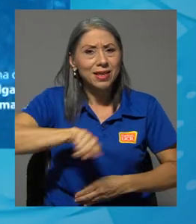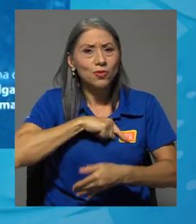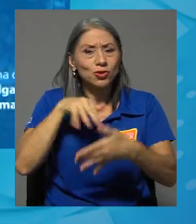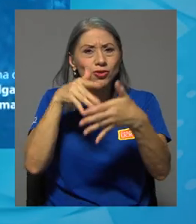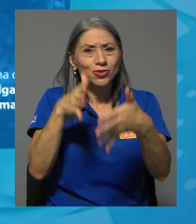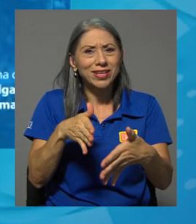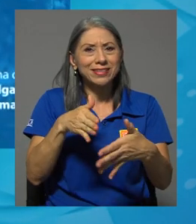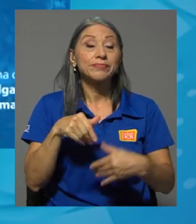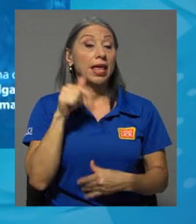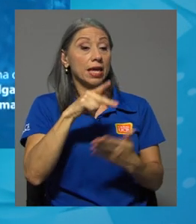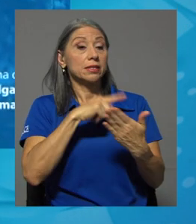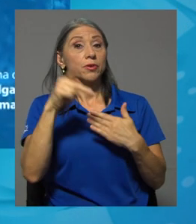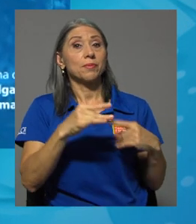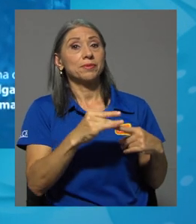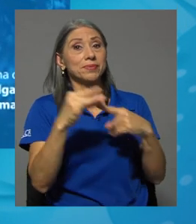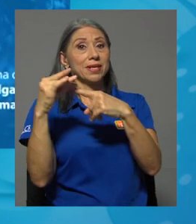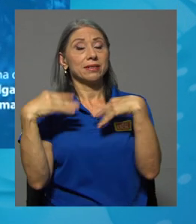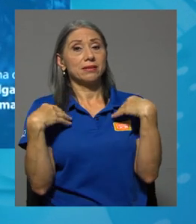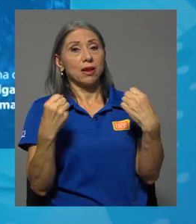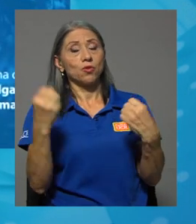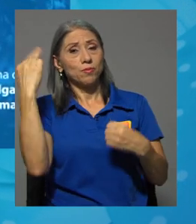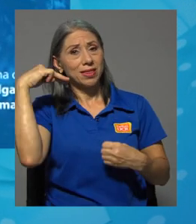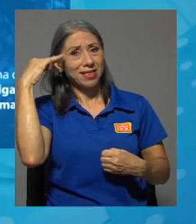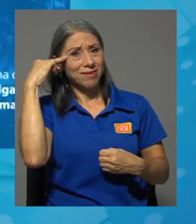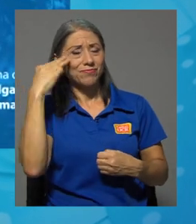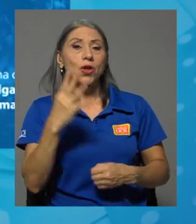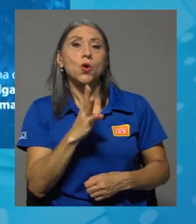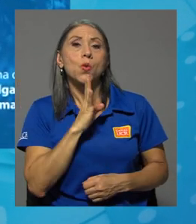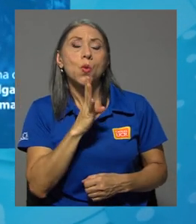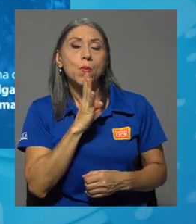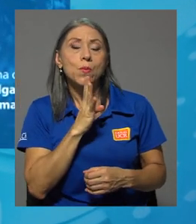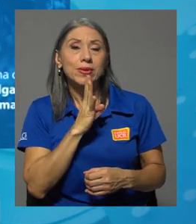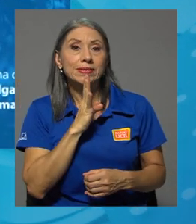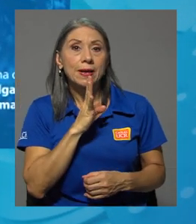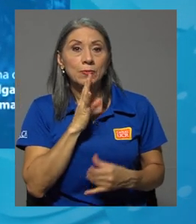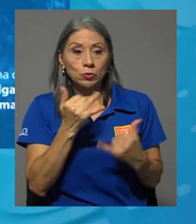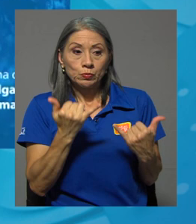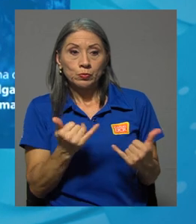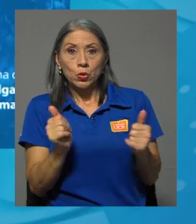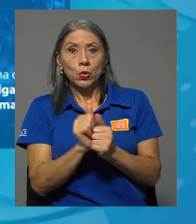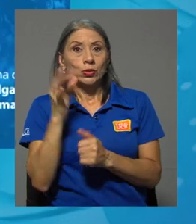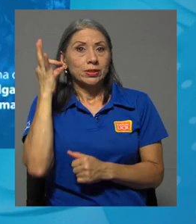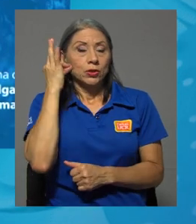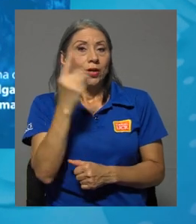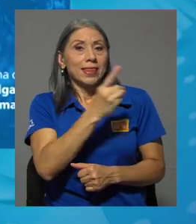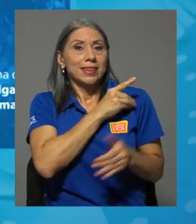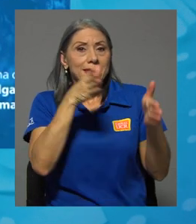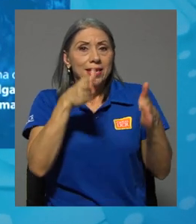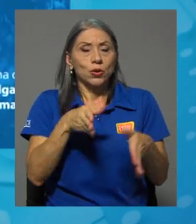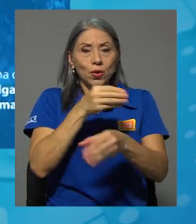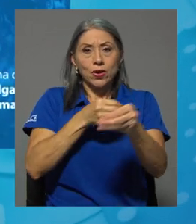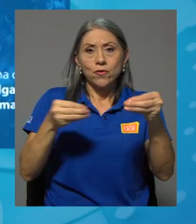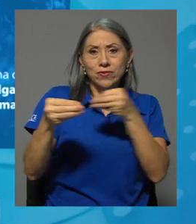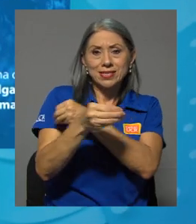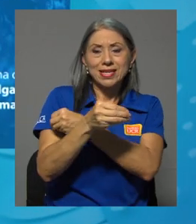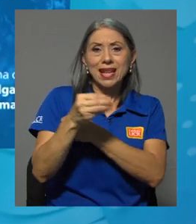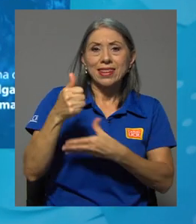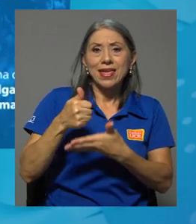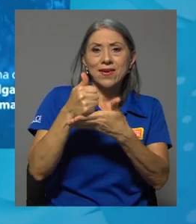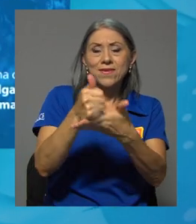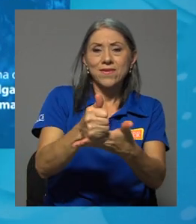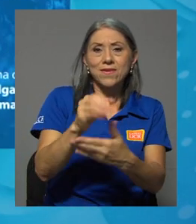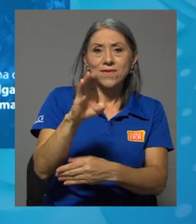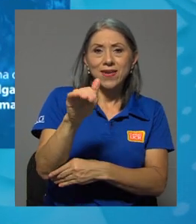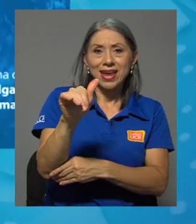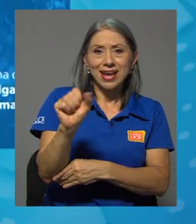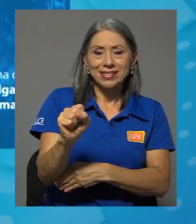En este programa especial sobre salud mental en nuestra universidad, conversamos también en esta ocasión con la señora directora de la Oficina de Becas y